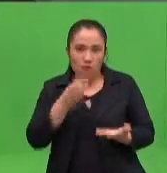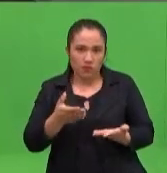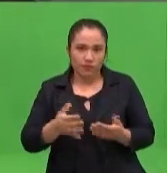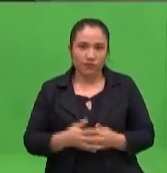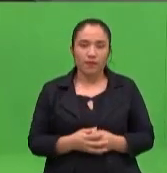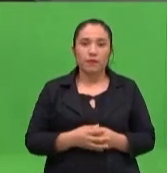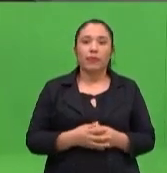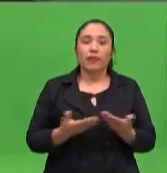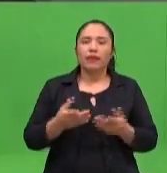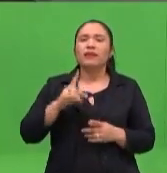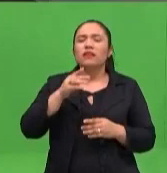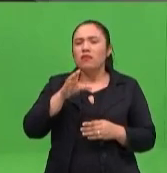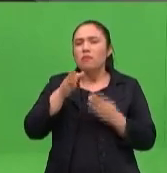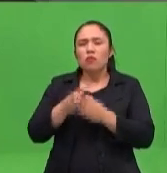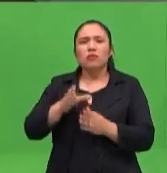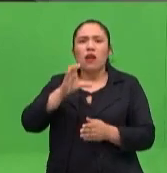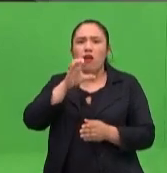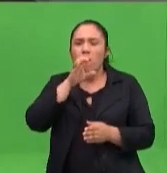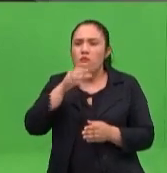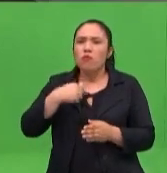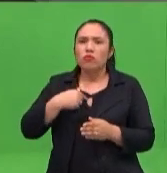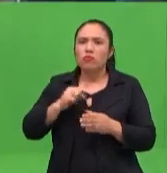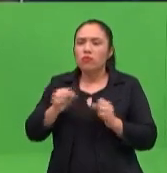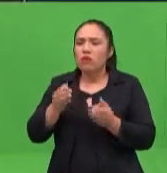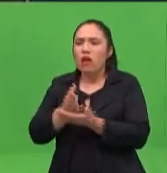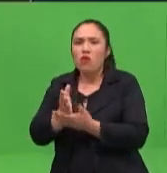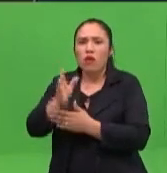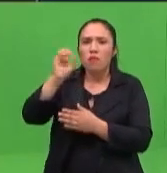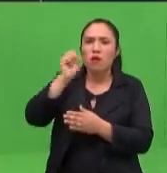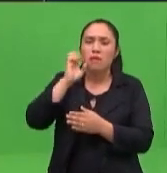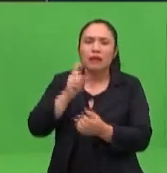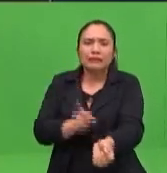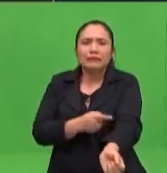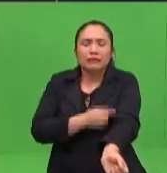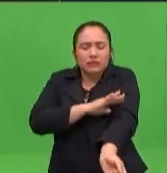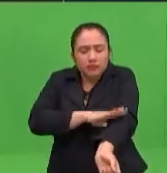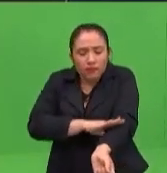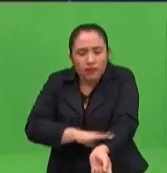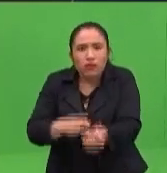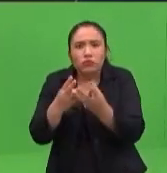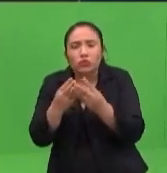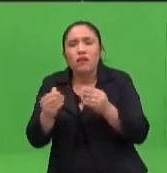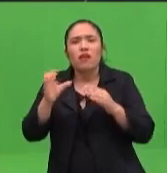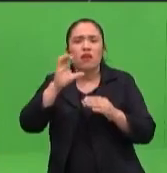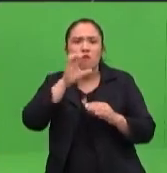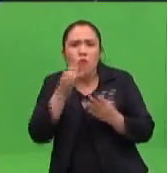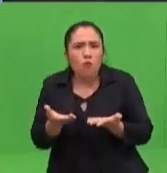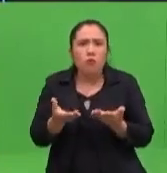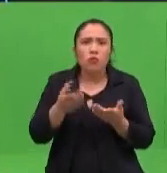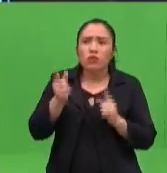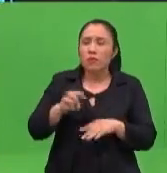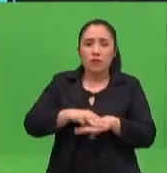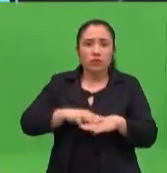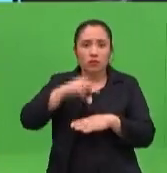mamá, que además que ya están comenzando a trabajar la mayoría, ya empiezan en la dinámica laboral, y eso trasladamos cómo el MEC va a acompañar esto,